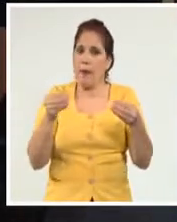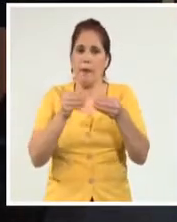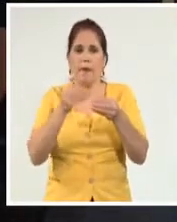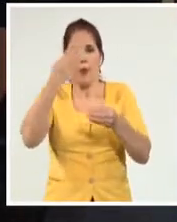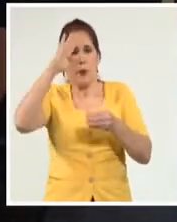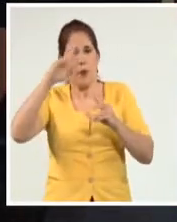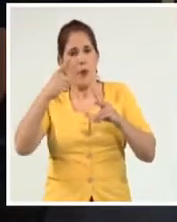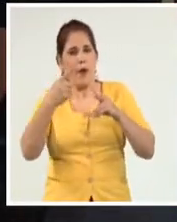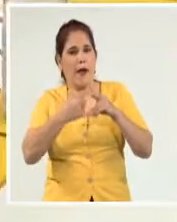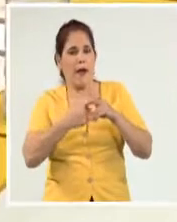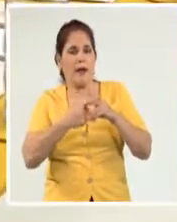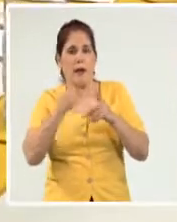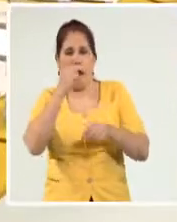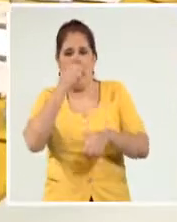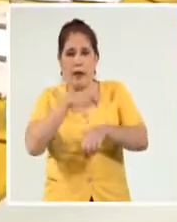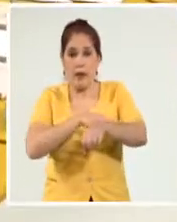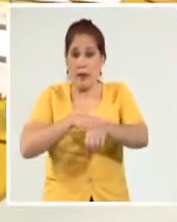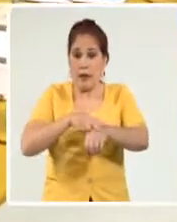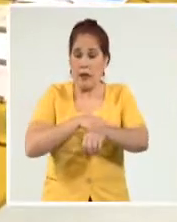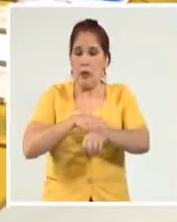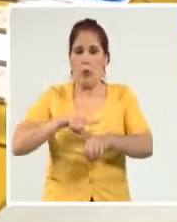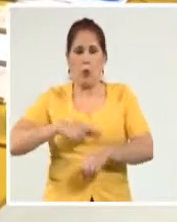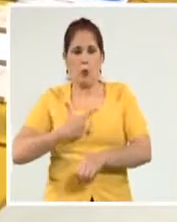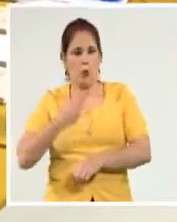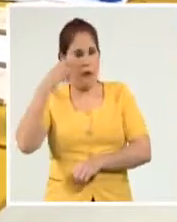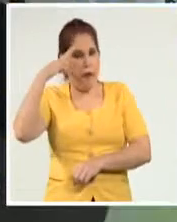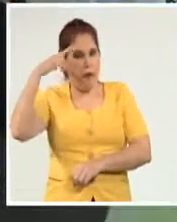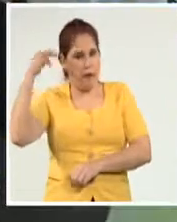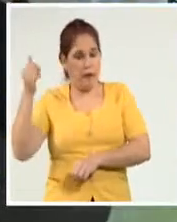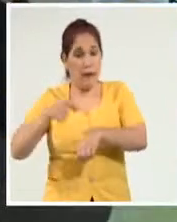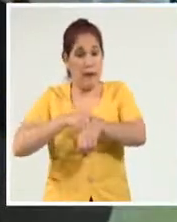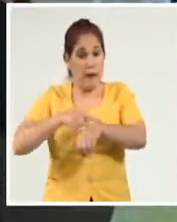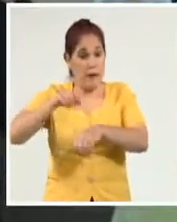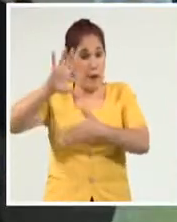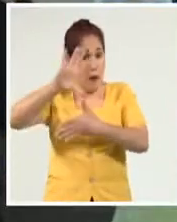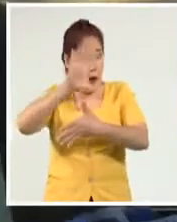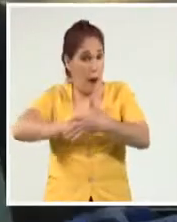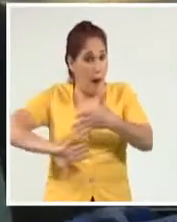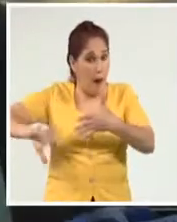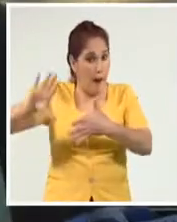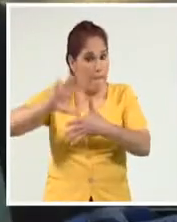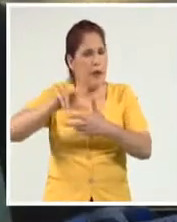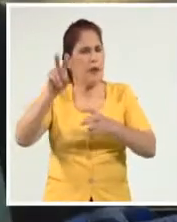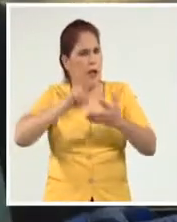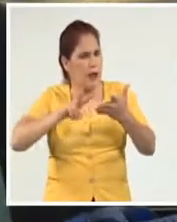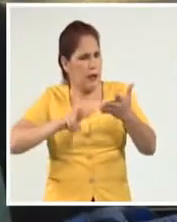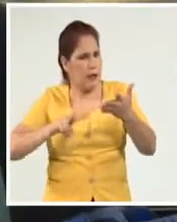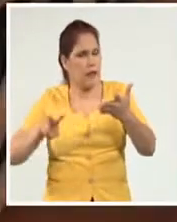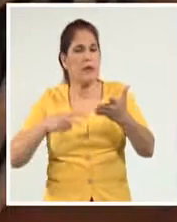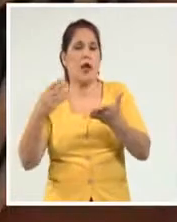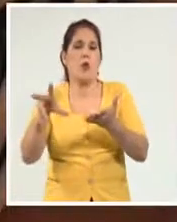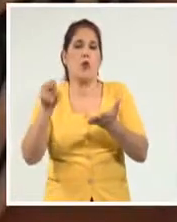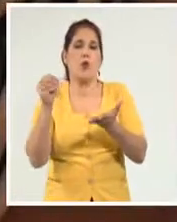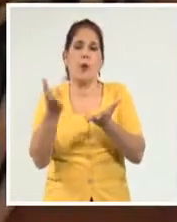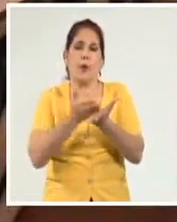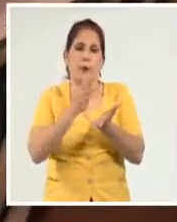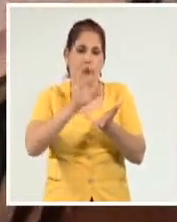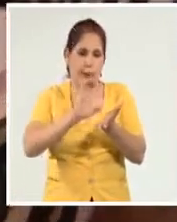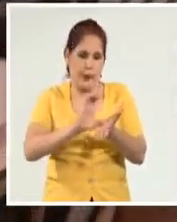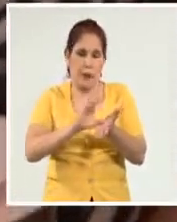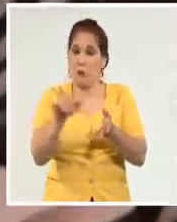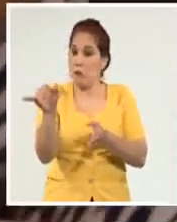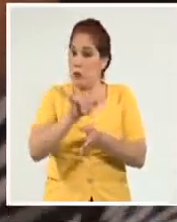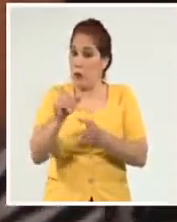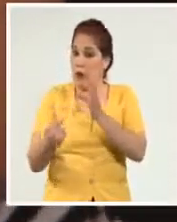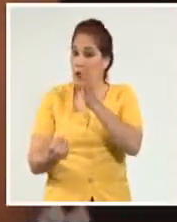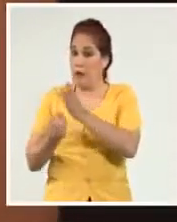Cuba y Guillén con la cultura haitiana, historia y raza en las Américas y nuevas revisiones a su obra literaria. Paralelamente,